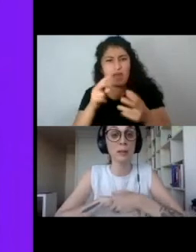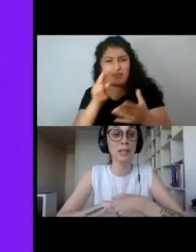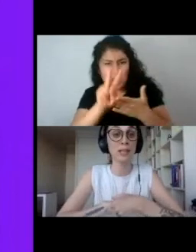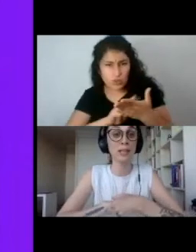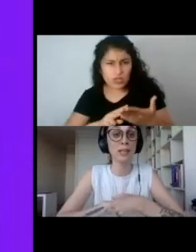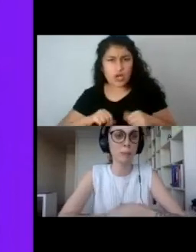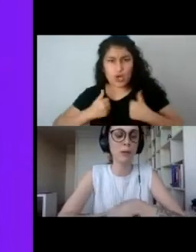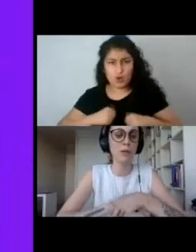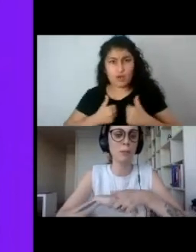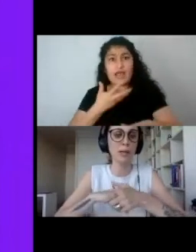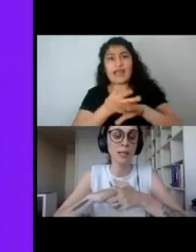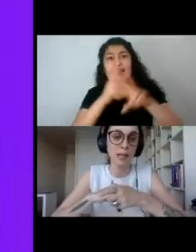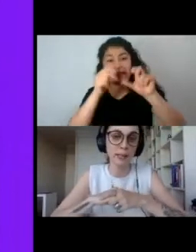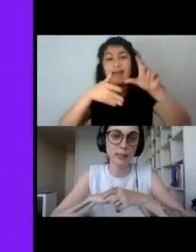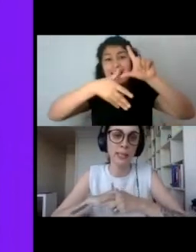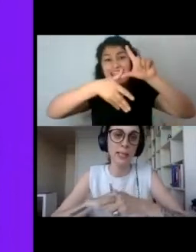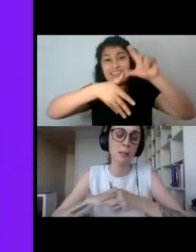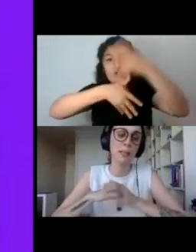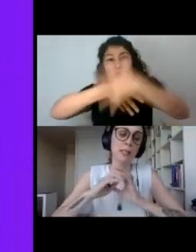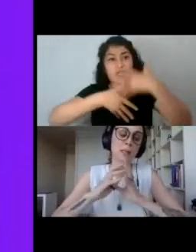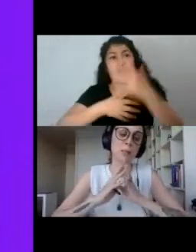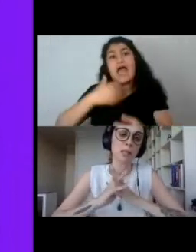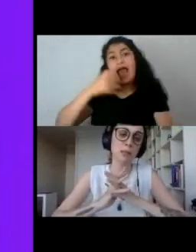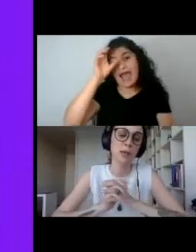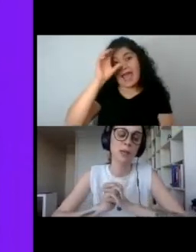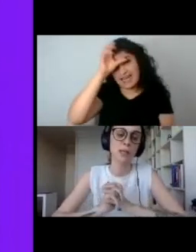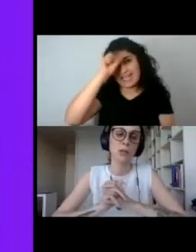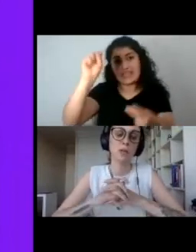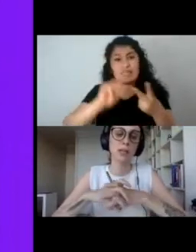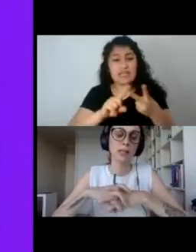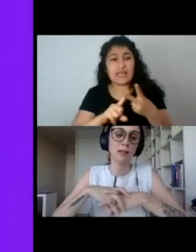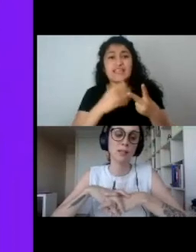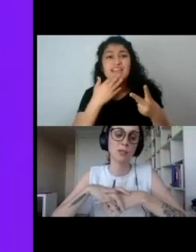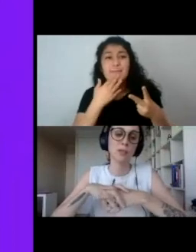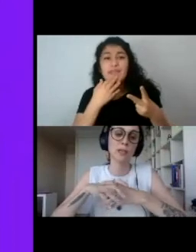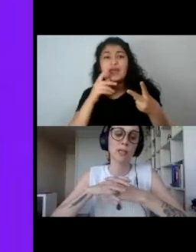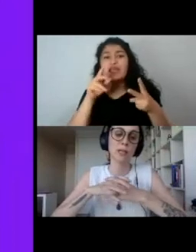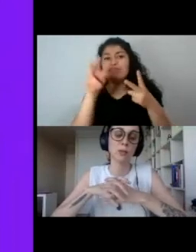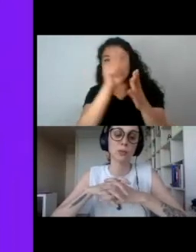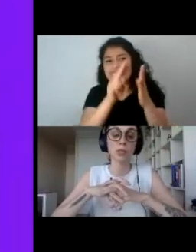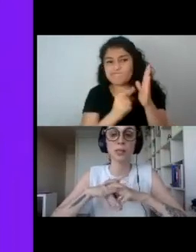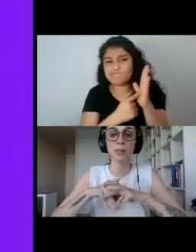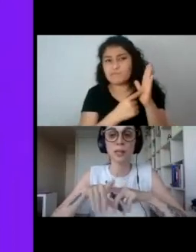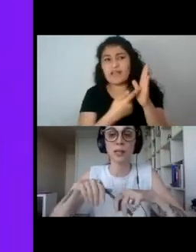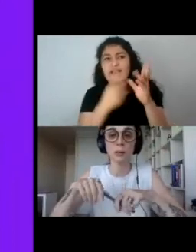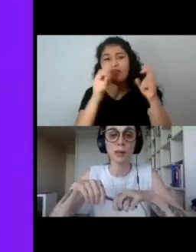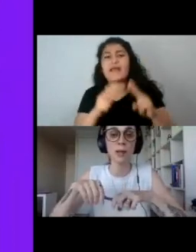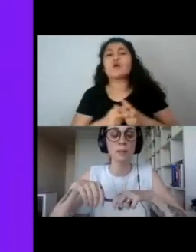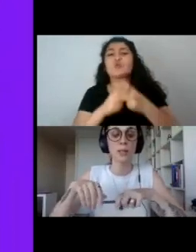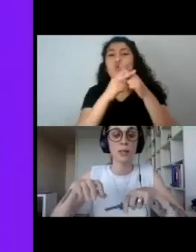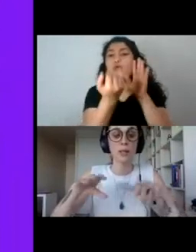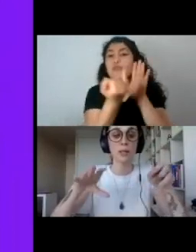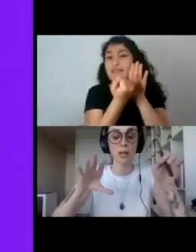latinoamericanas, ¿no? Paula Bombara, Argentina, El mar y la serpiente, una novela que habla sobre la construcción identitaria de